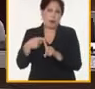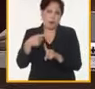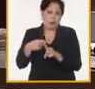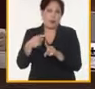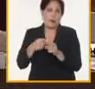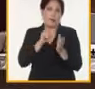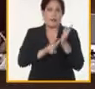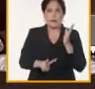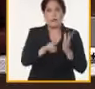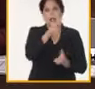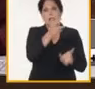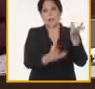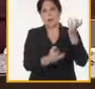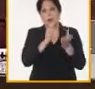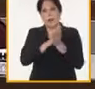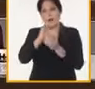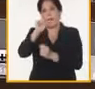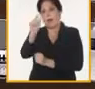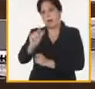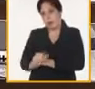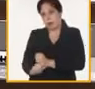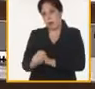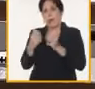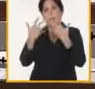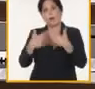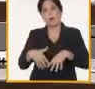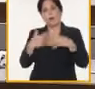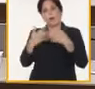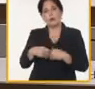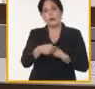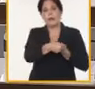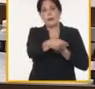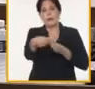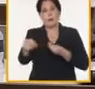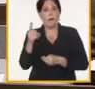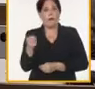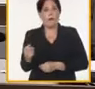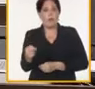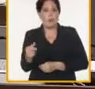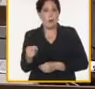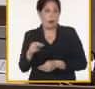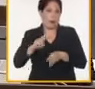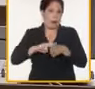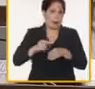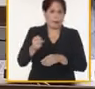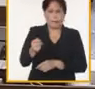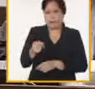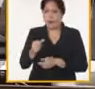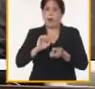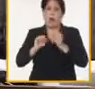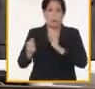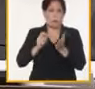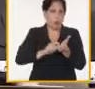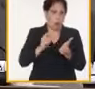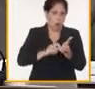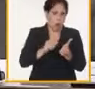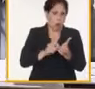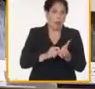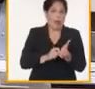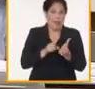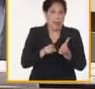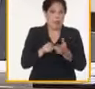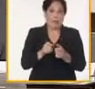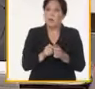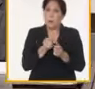provincias como Cienfuegos y Mayabeque, en la producción y distribución de frijoles de manera controlada a la población que puede